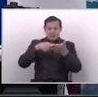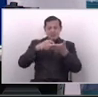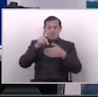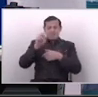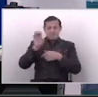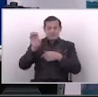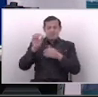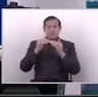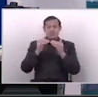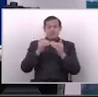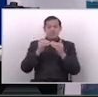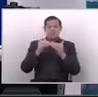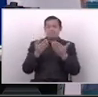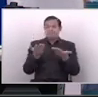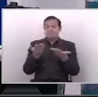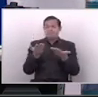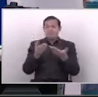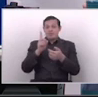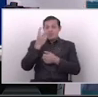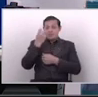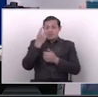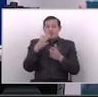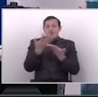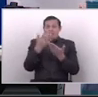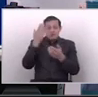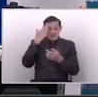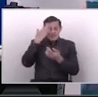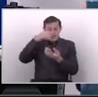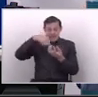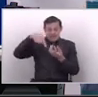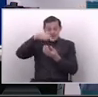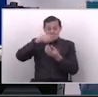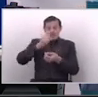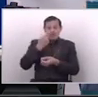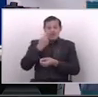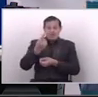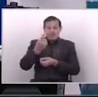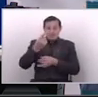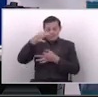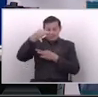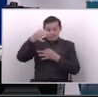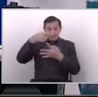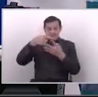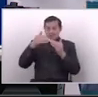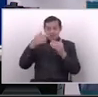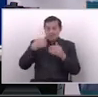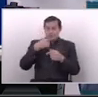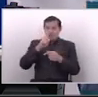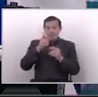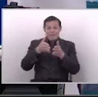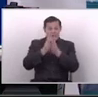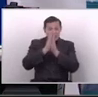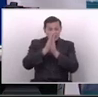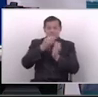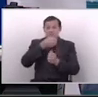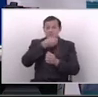Así que no entiendo cómo saben ellos si no han visto el parte, tampoco yo, pero sí pedimos